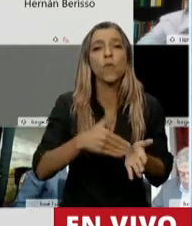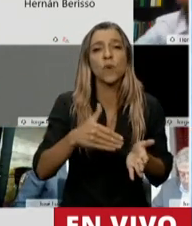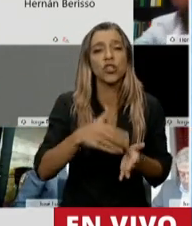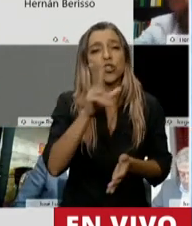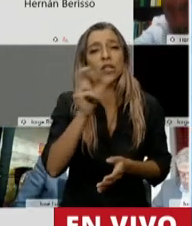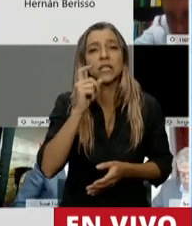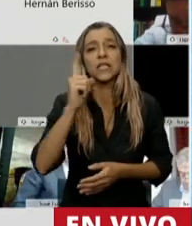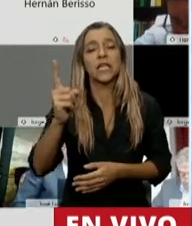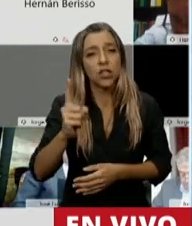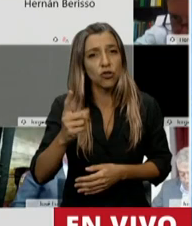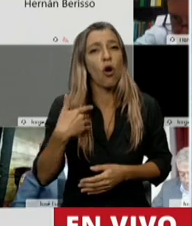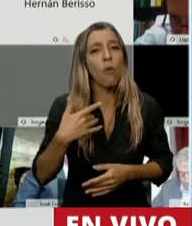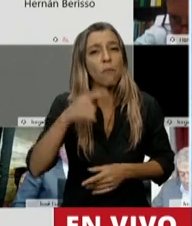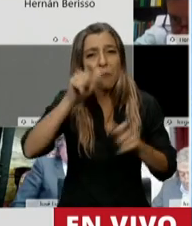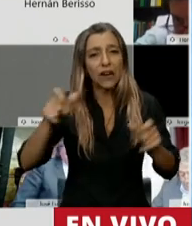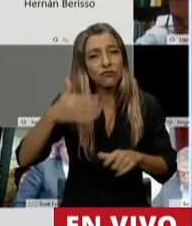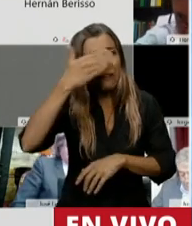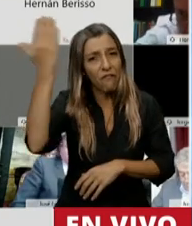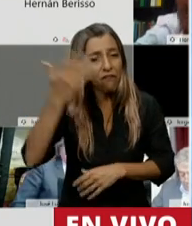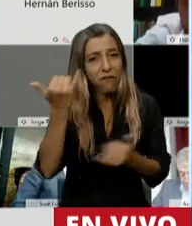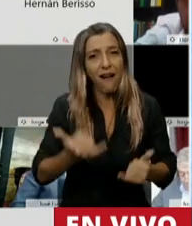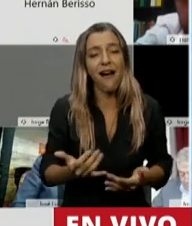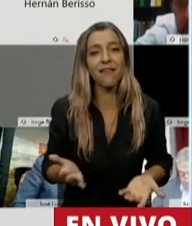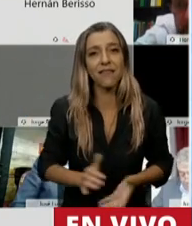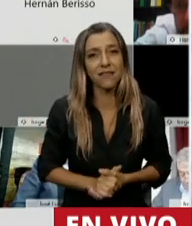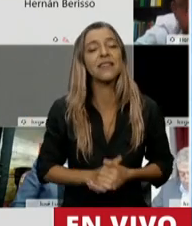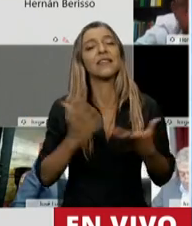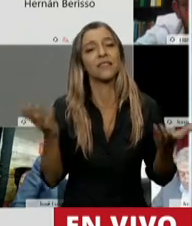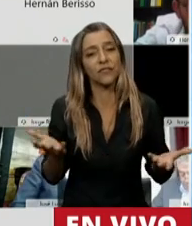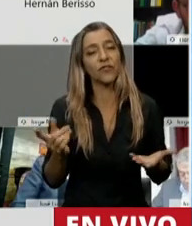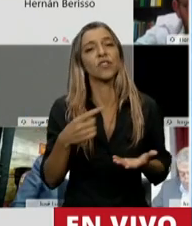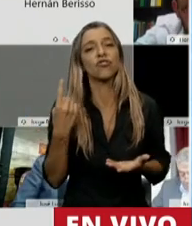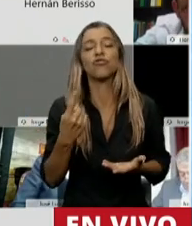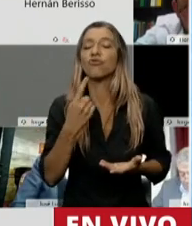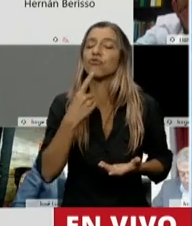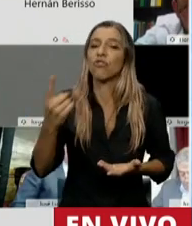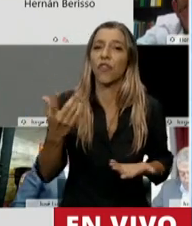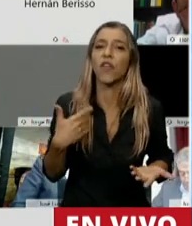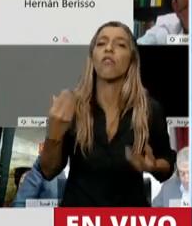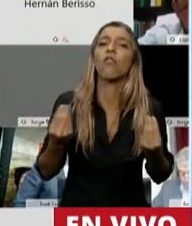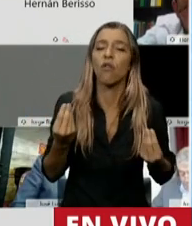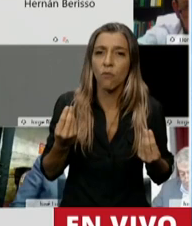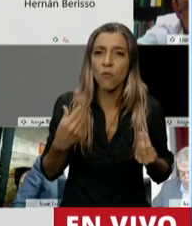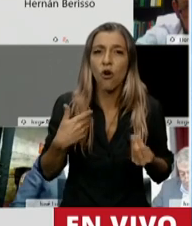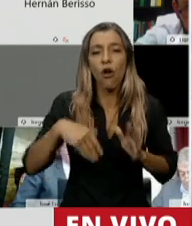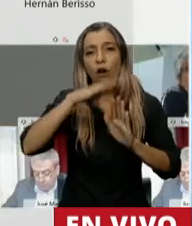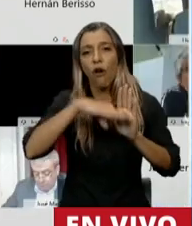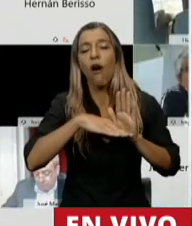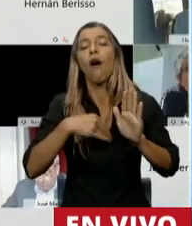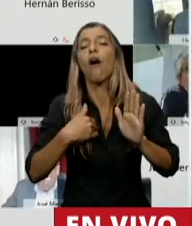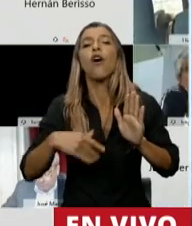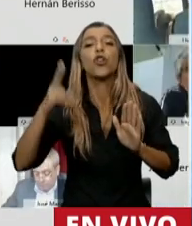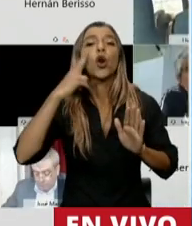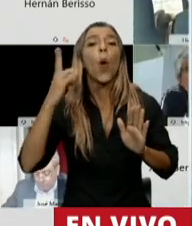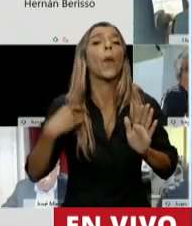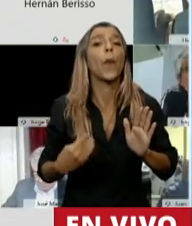festejar después de la improvisación inicial del Ministerio de Salud. Somos el noveno país con mayor